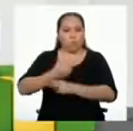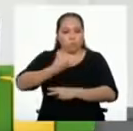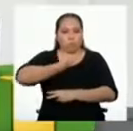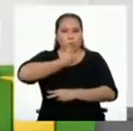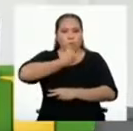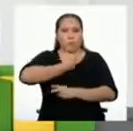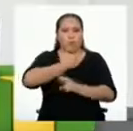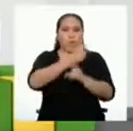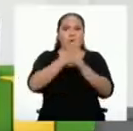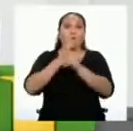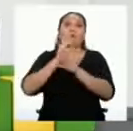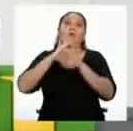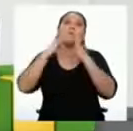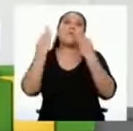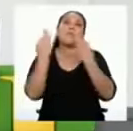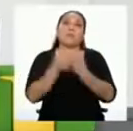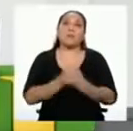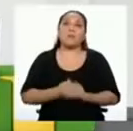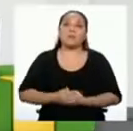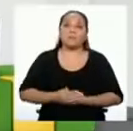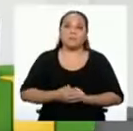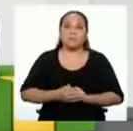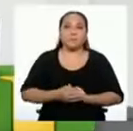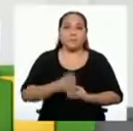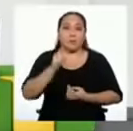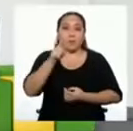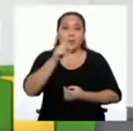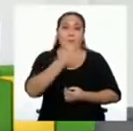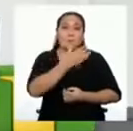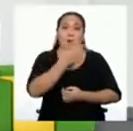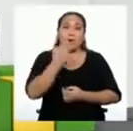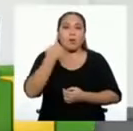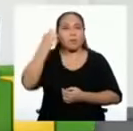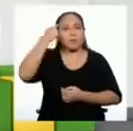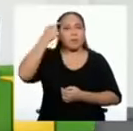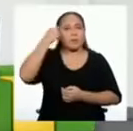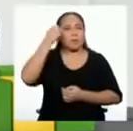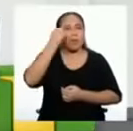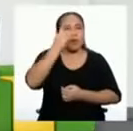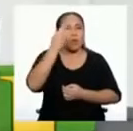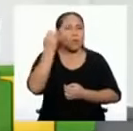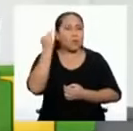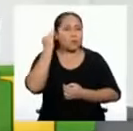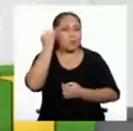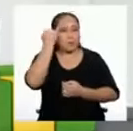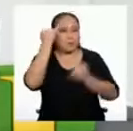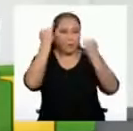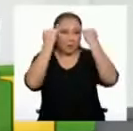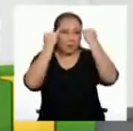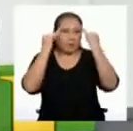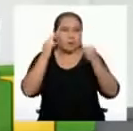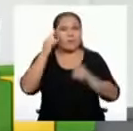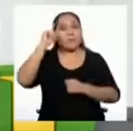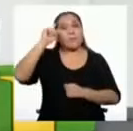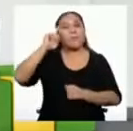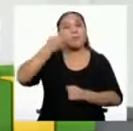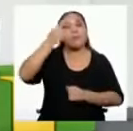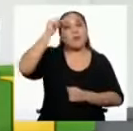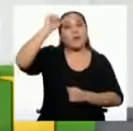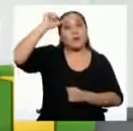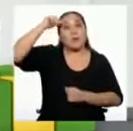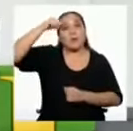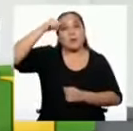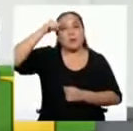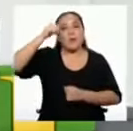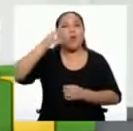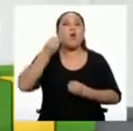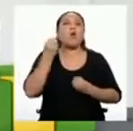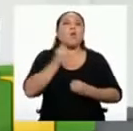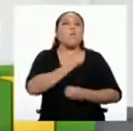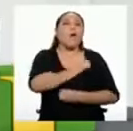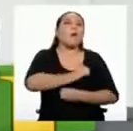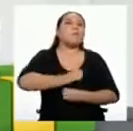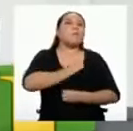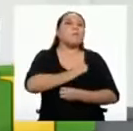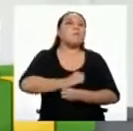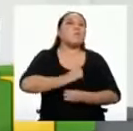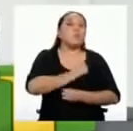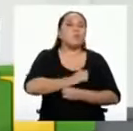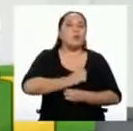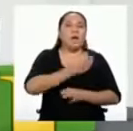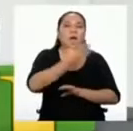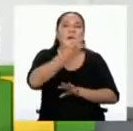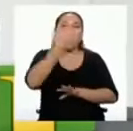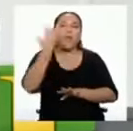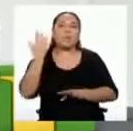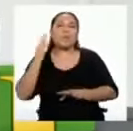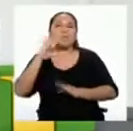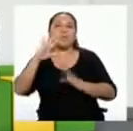familias. A ver si lo podemos imaginar mejor pensando en un par de escenarios. Primero, recuerda cómo era el comportamiento de las personas de tu